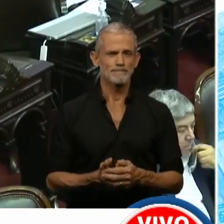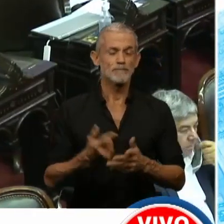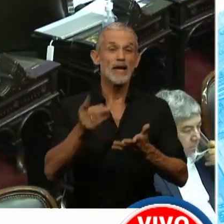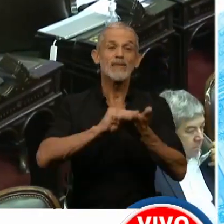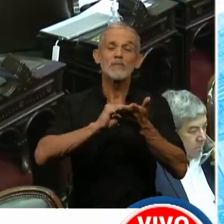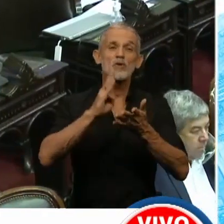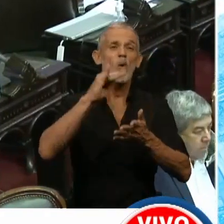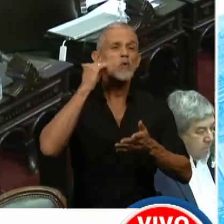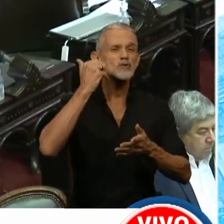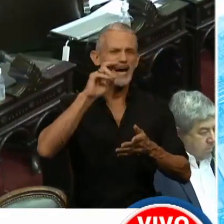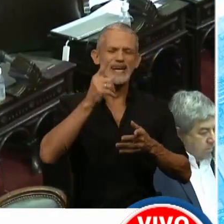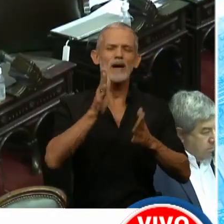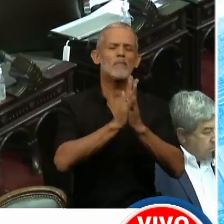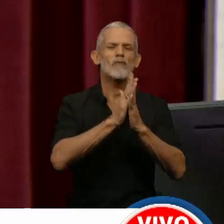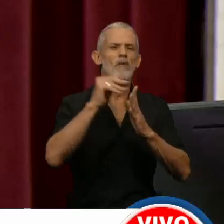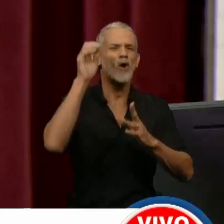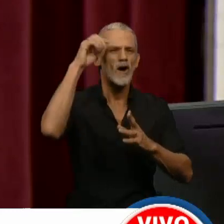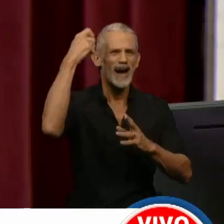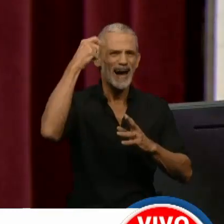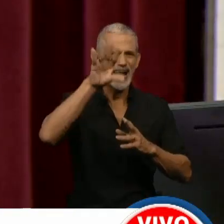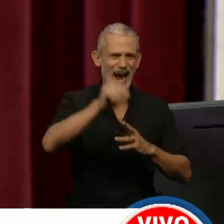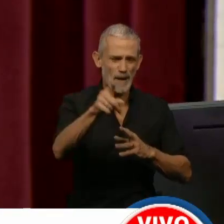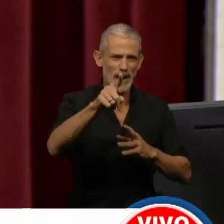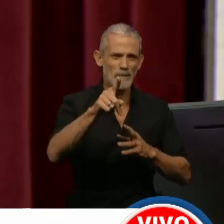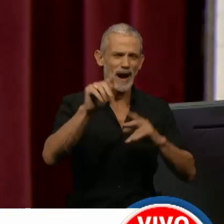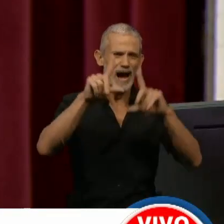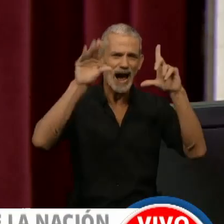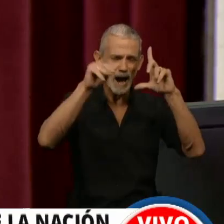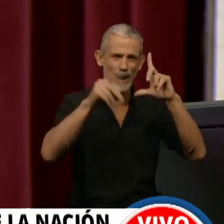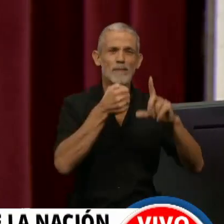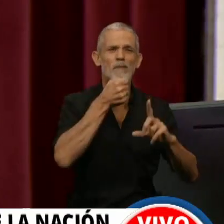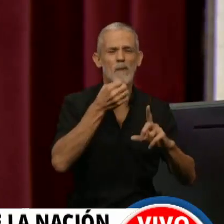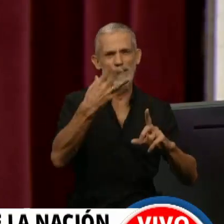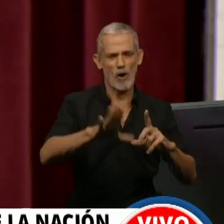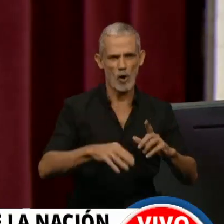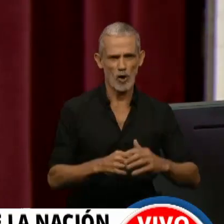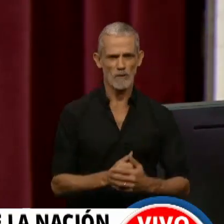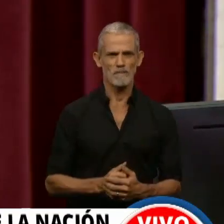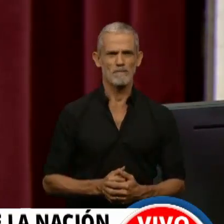Diputado Urgele, le voy a pedir que apague la cámara para tener mejor audición porque tiene mala señal.